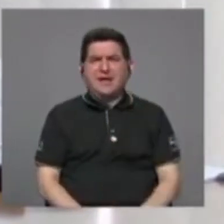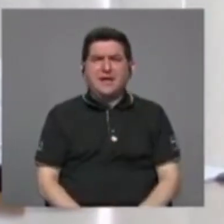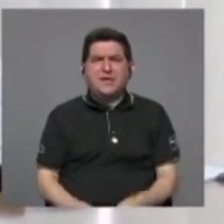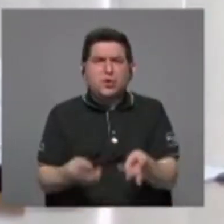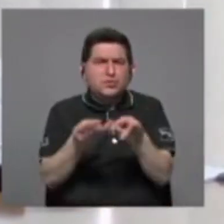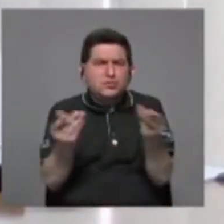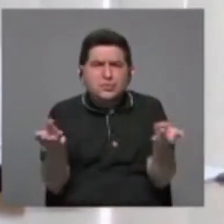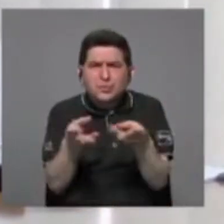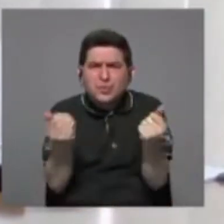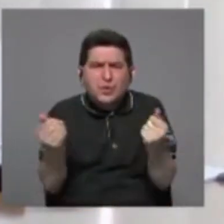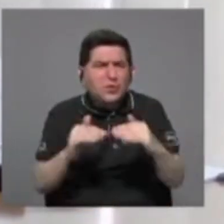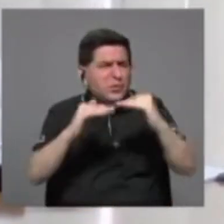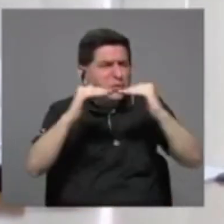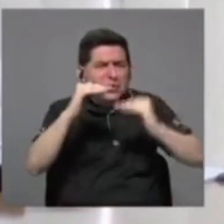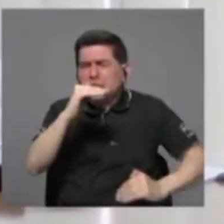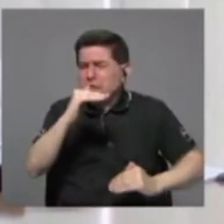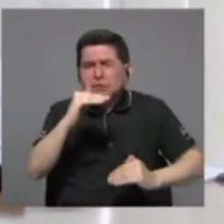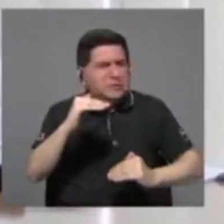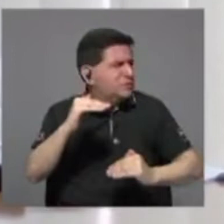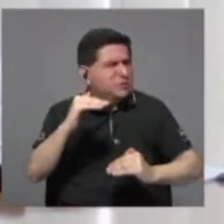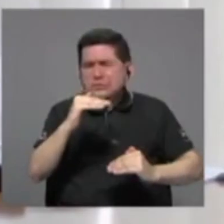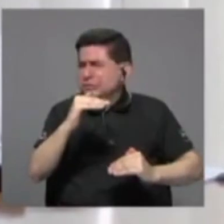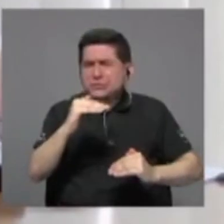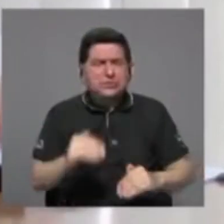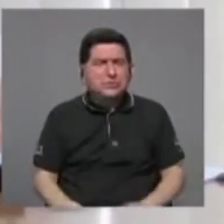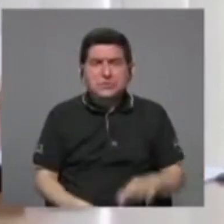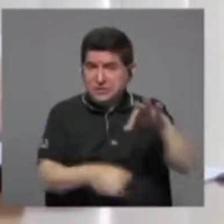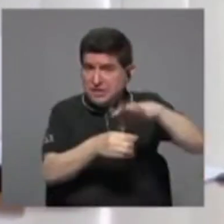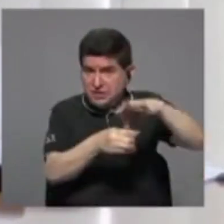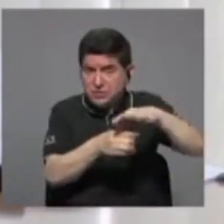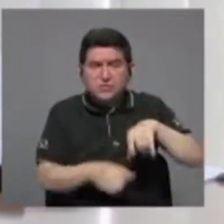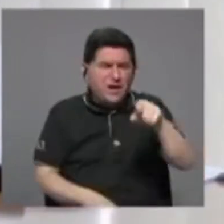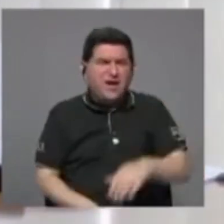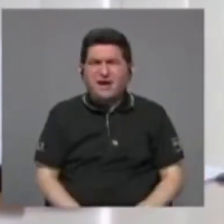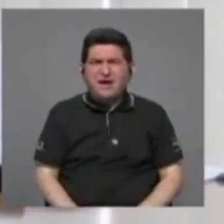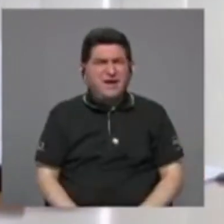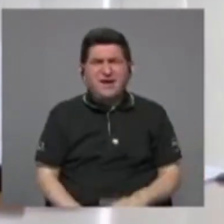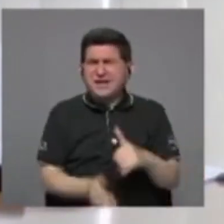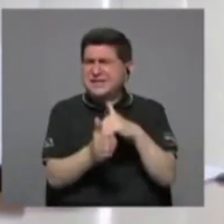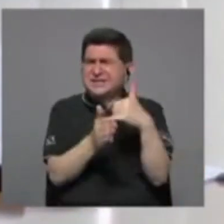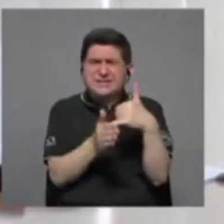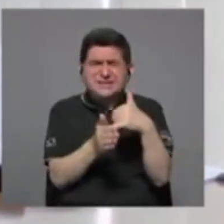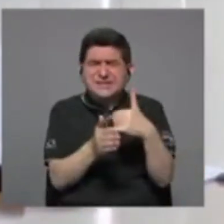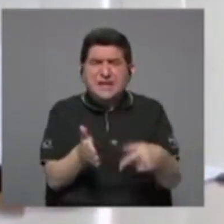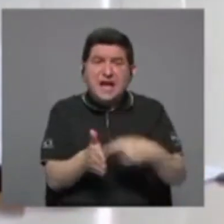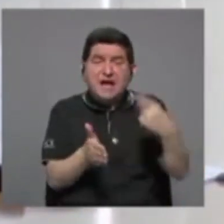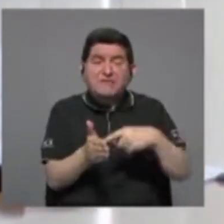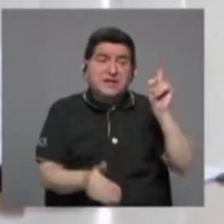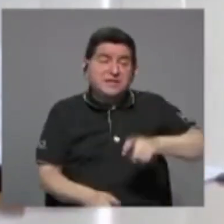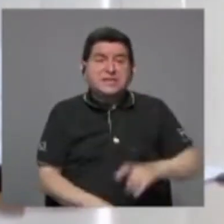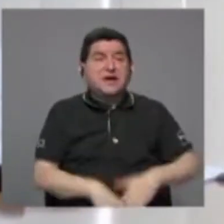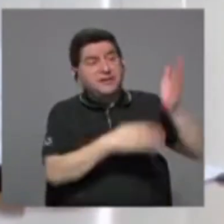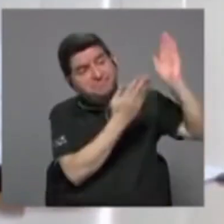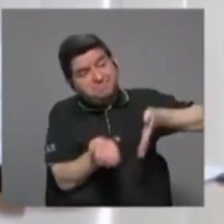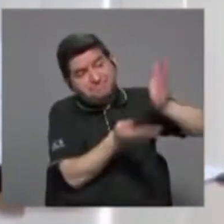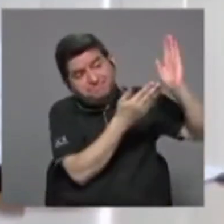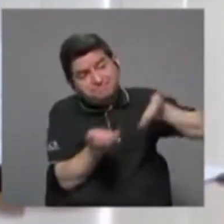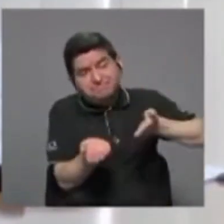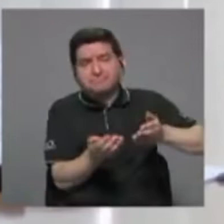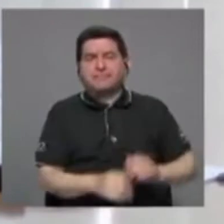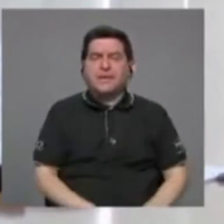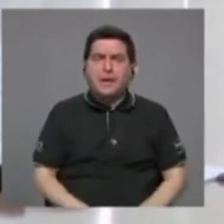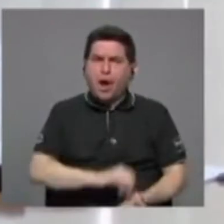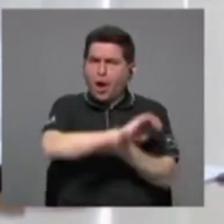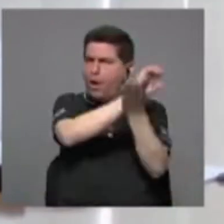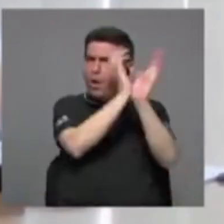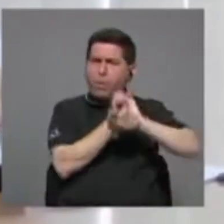de productos agropecuarios y además era muy inestable y muchas veces tenía que recurrir a importaciones. Todo eso ha